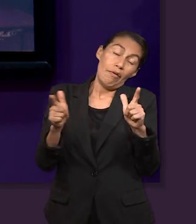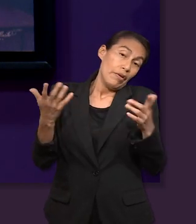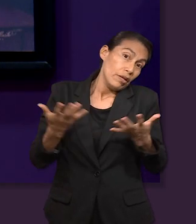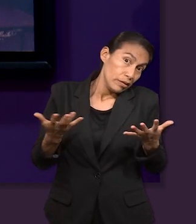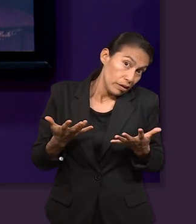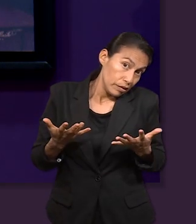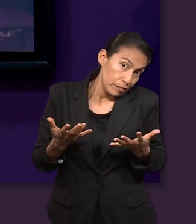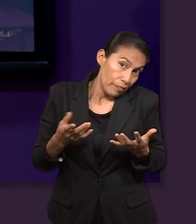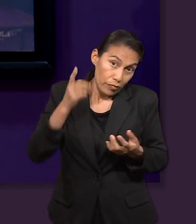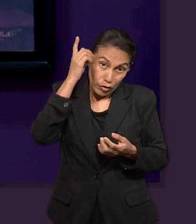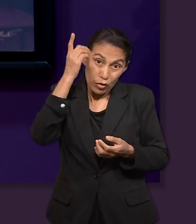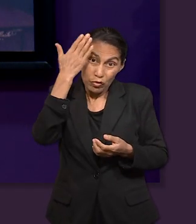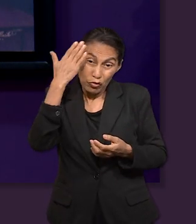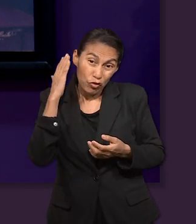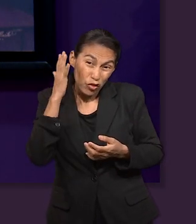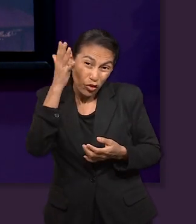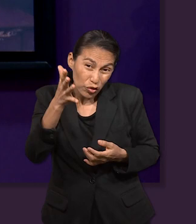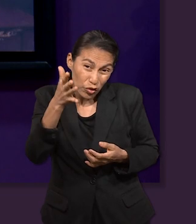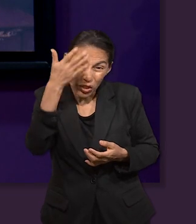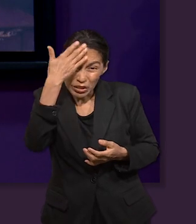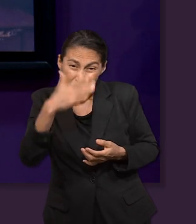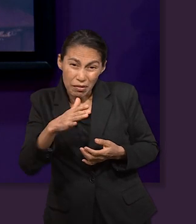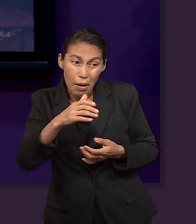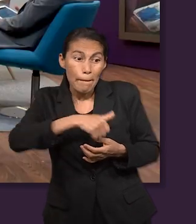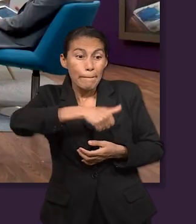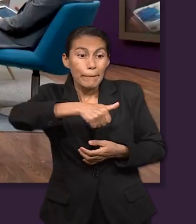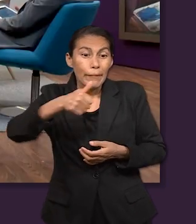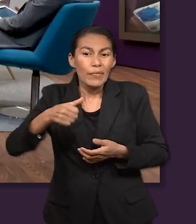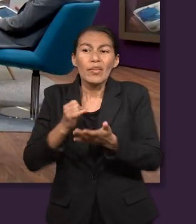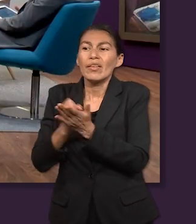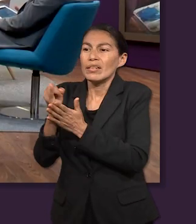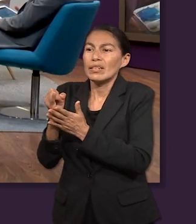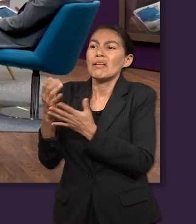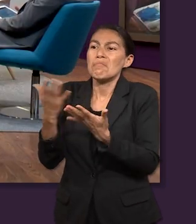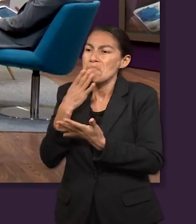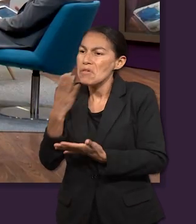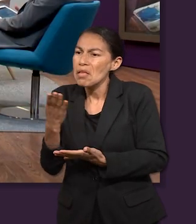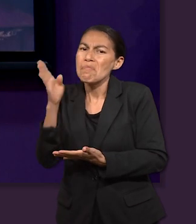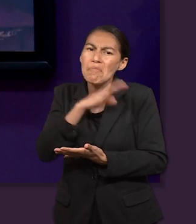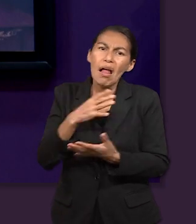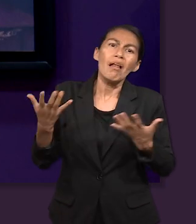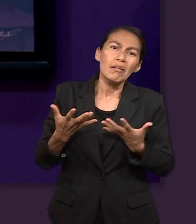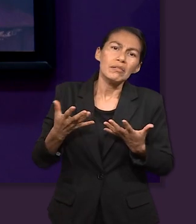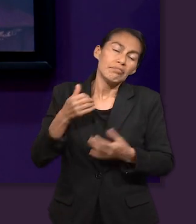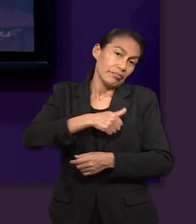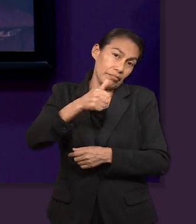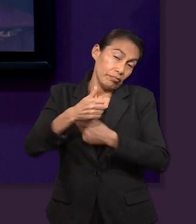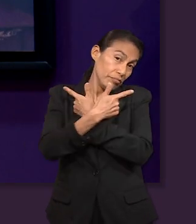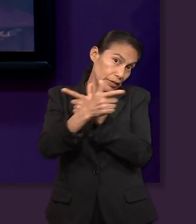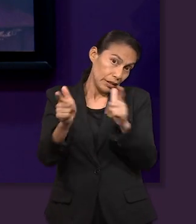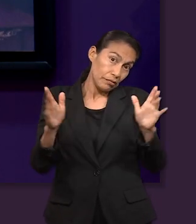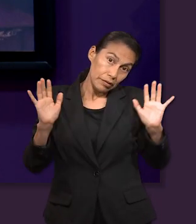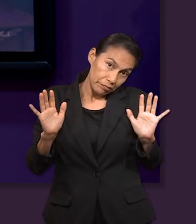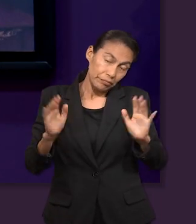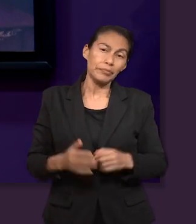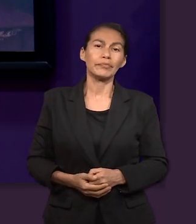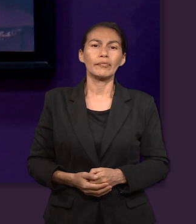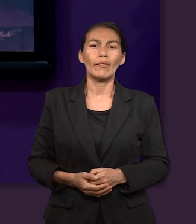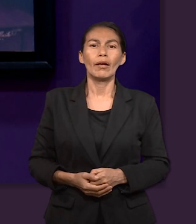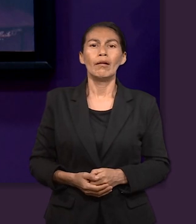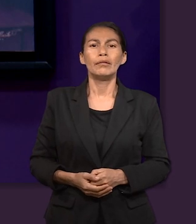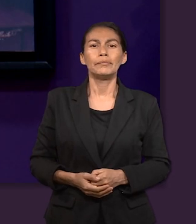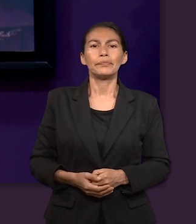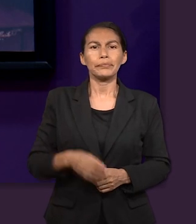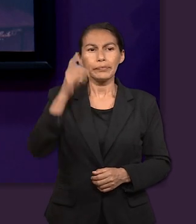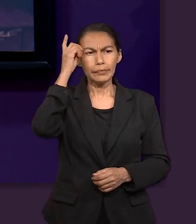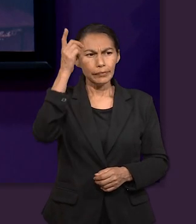Dios sabe el futuro, pero él no te obliga a hacer nada. Ahí es donde entra nuestro libre albedrío. Como dice esto, no los estaba predestinando. Él ya sabía lo que